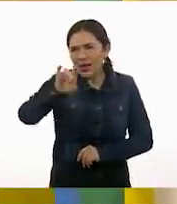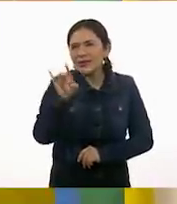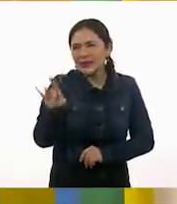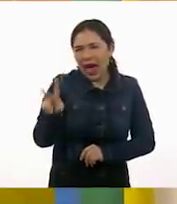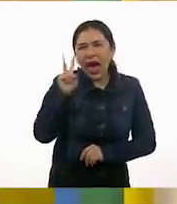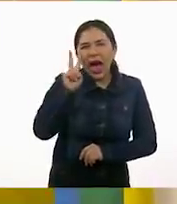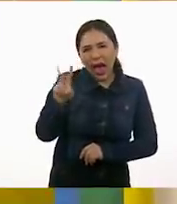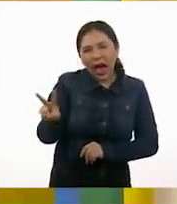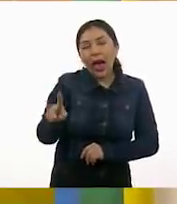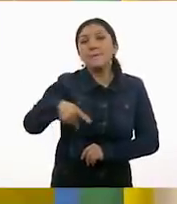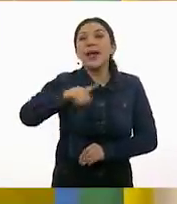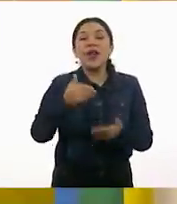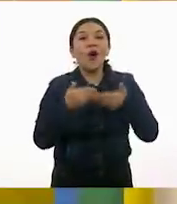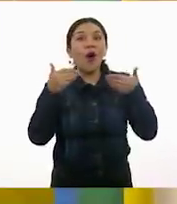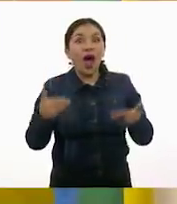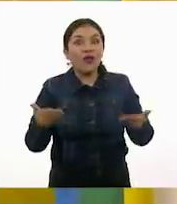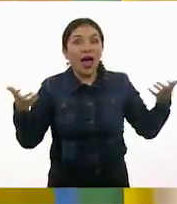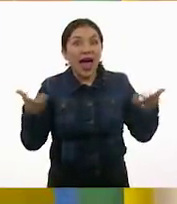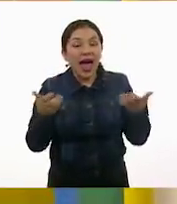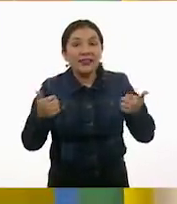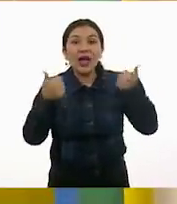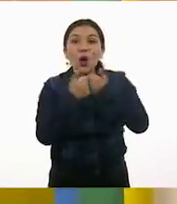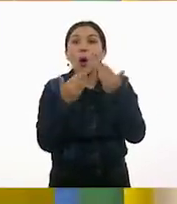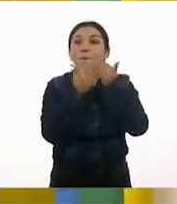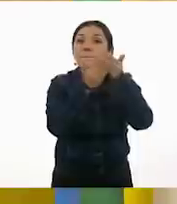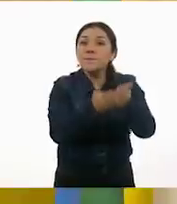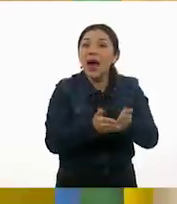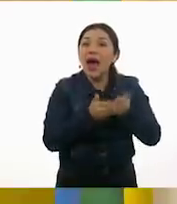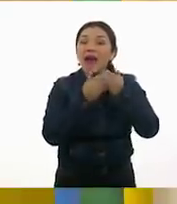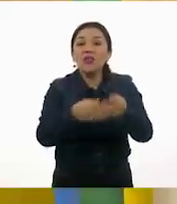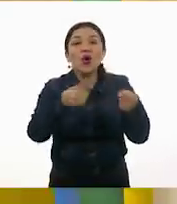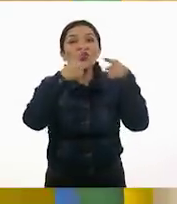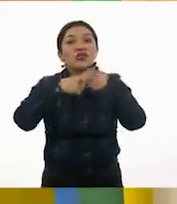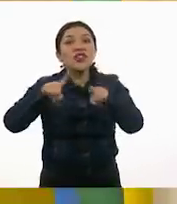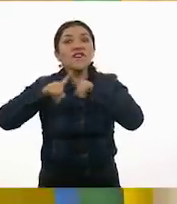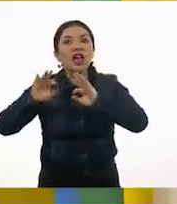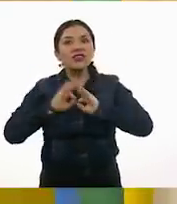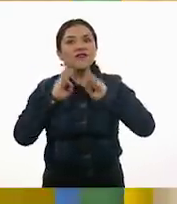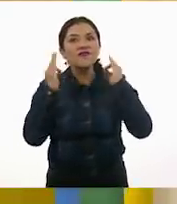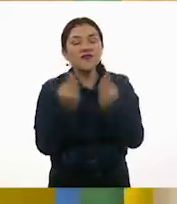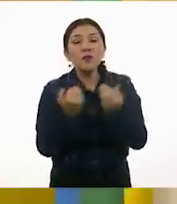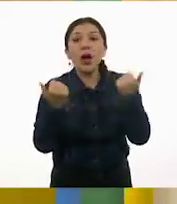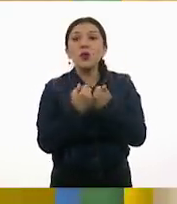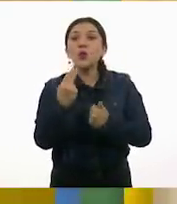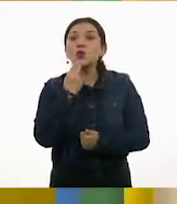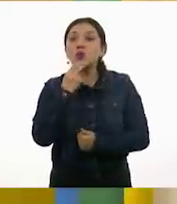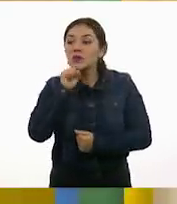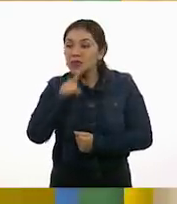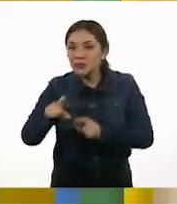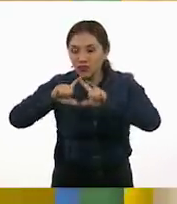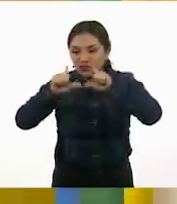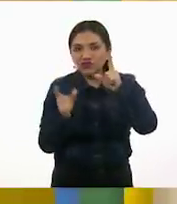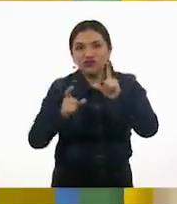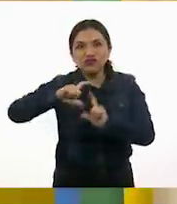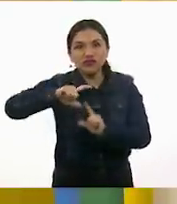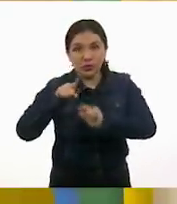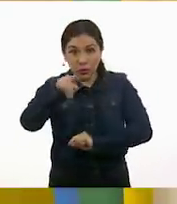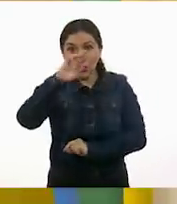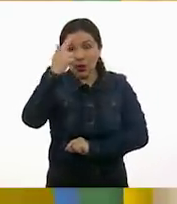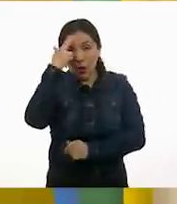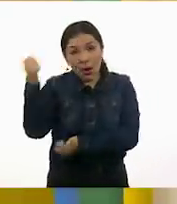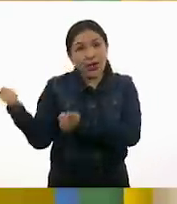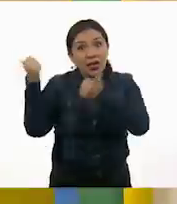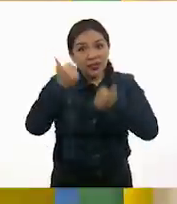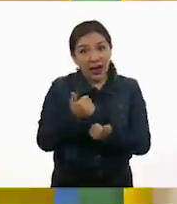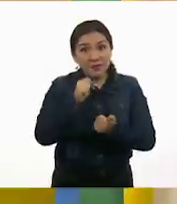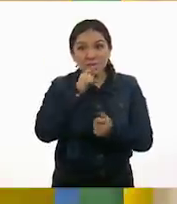el tangram, pero en esta ocasión vamos a armar barquitos de diferente forma, utilizando nuestras figuras. Recuerda tener a